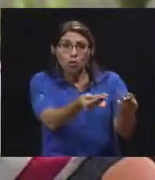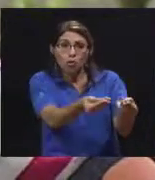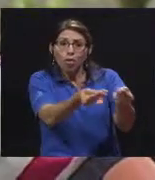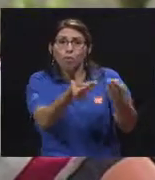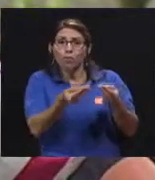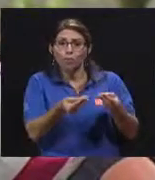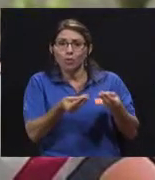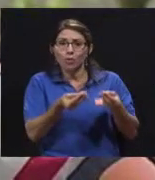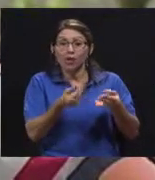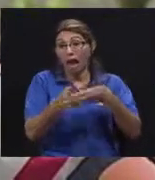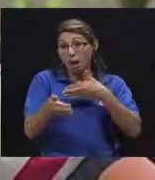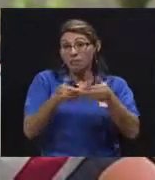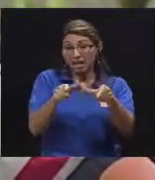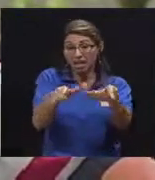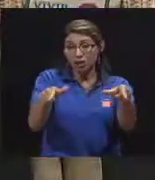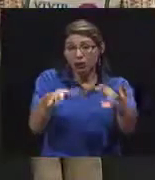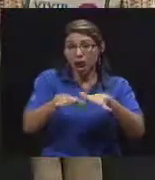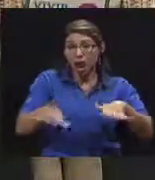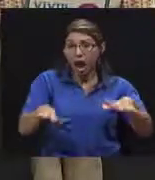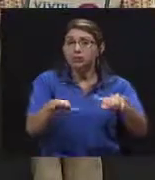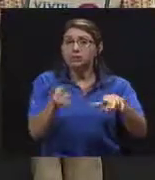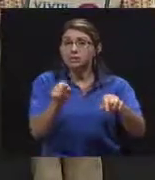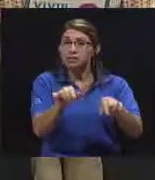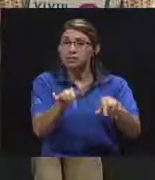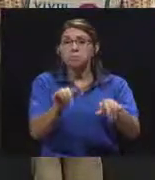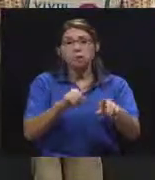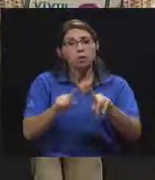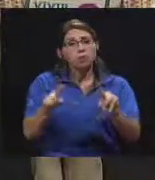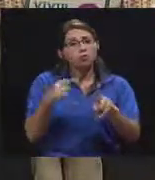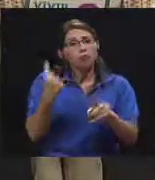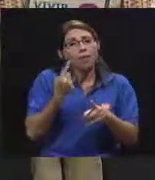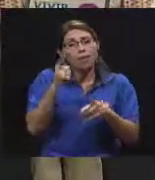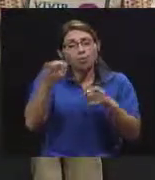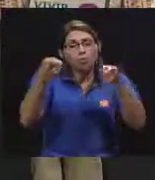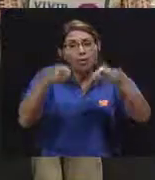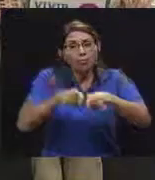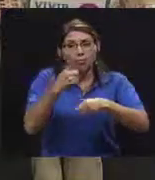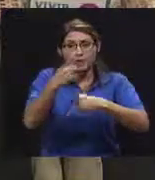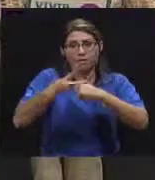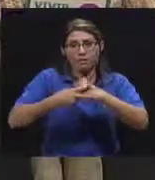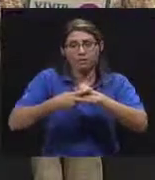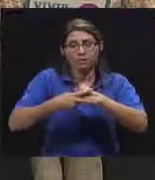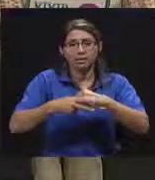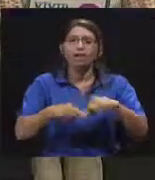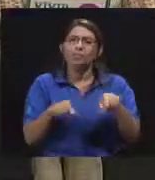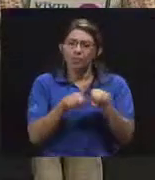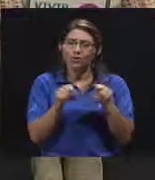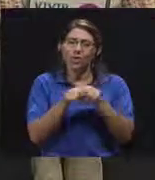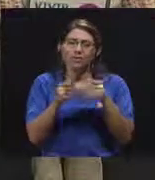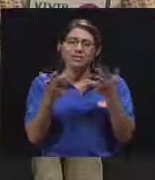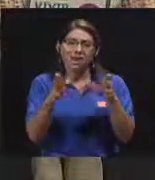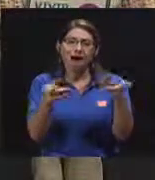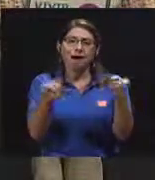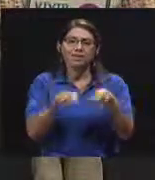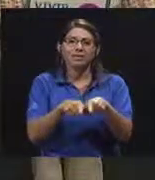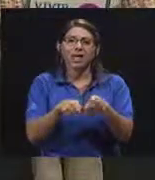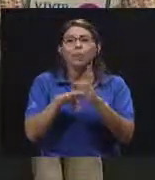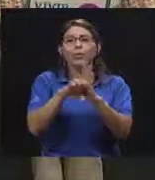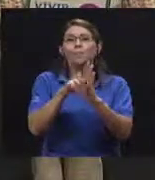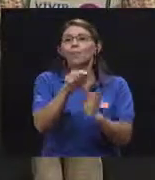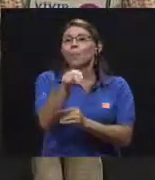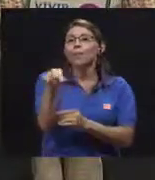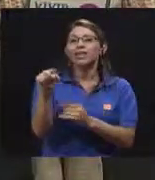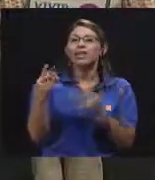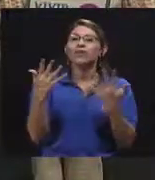zona y todo, pues únicamente ese caso se ha dado. Igual han habido compañeros que sí han sido asaltados, inclusive, pues le han robado su